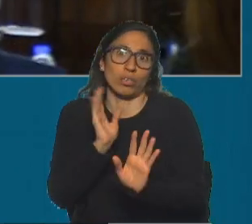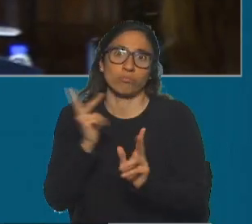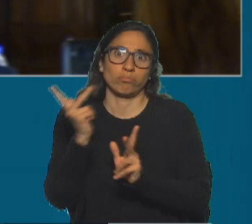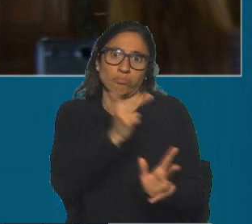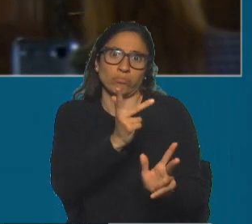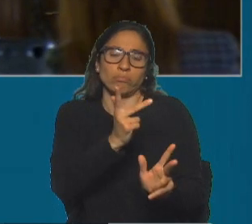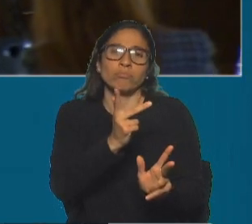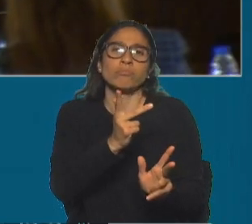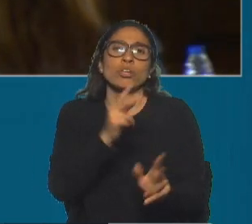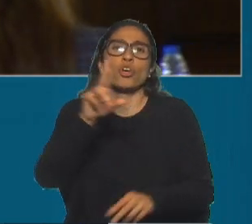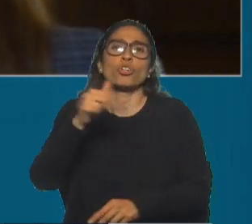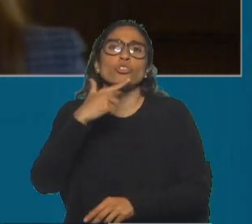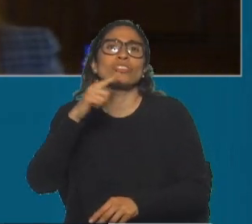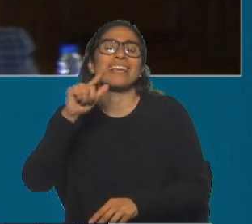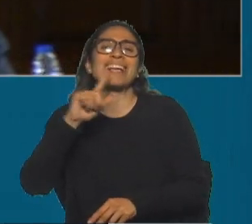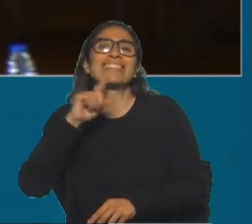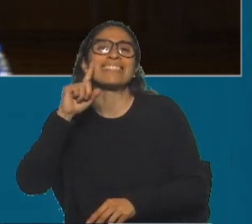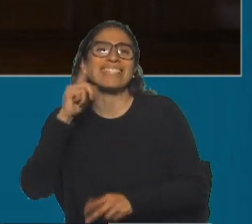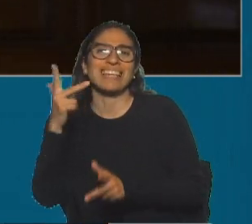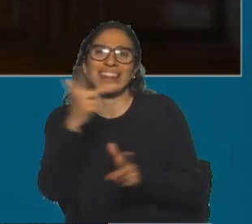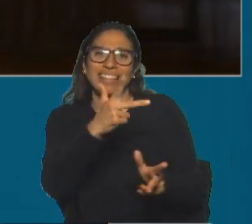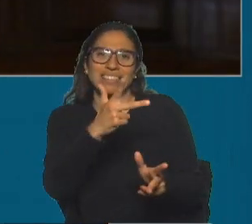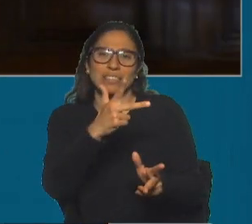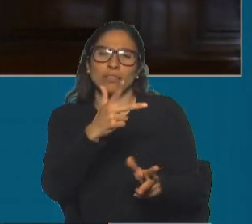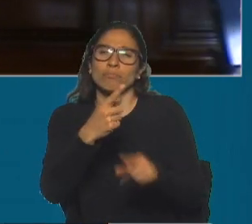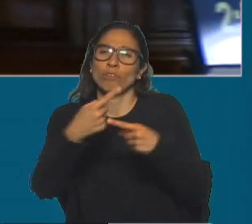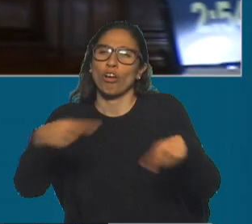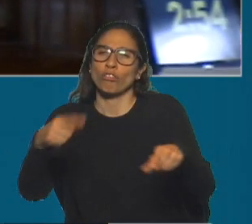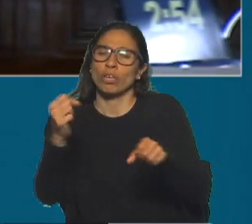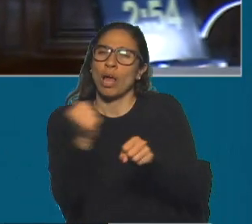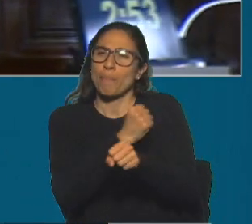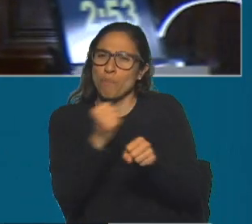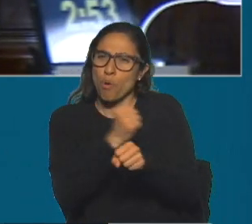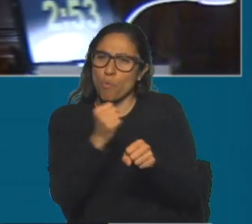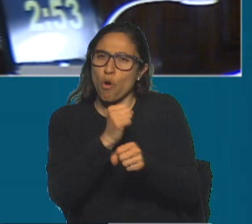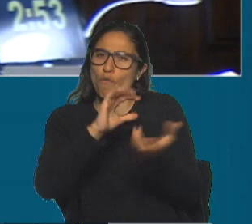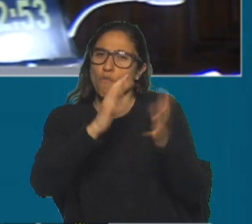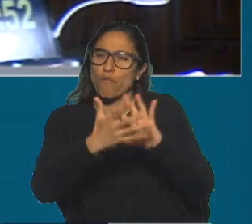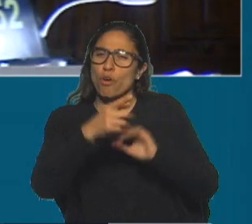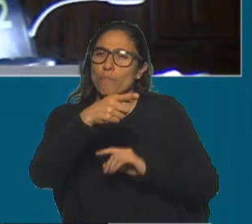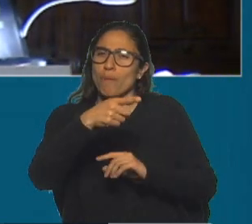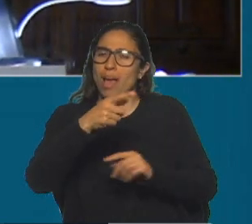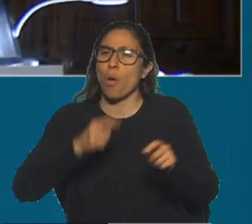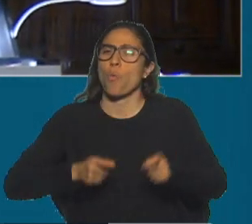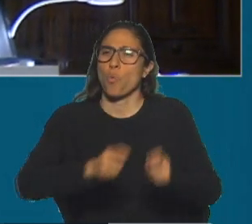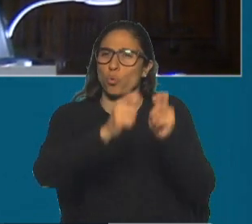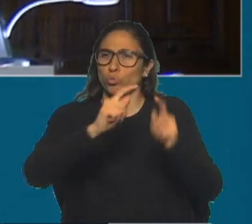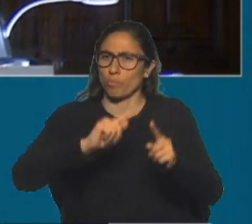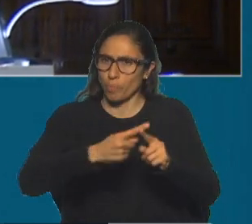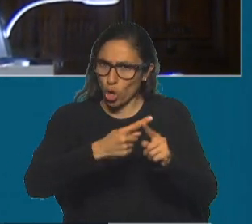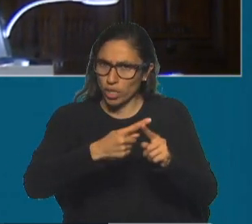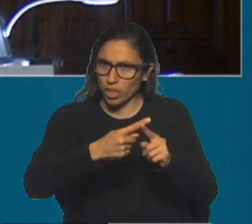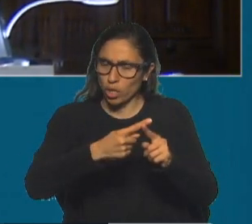correspondencia entre lo que se aprobó como causales de juicio político y lo que finalmente se